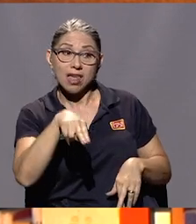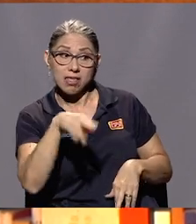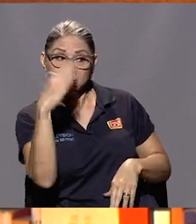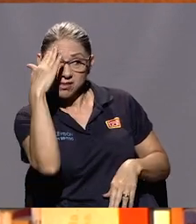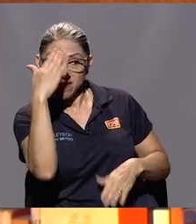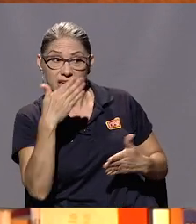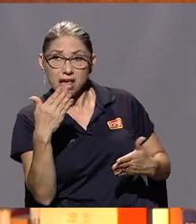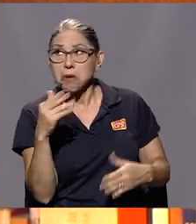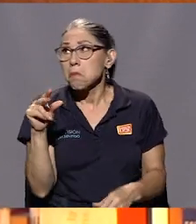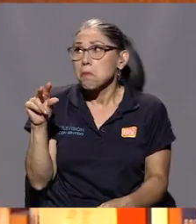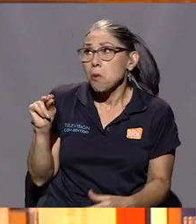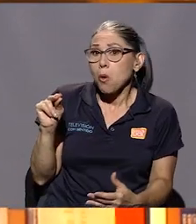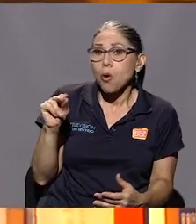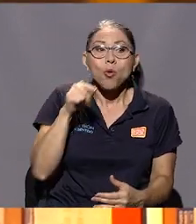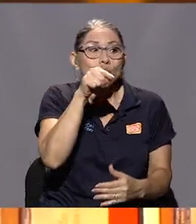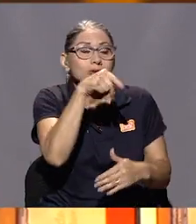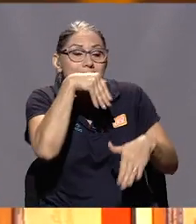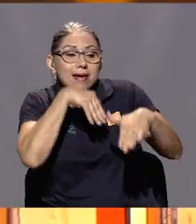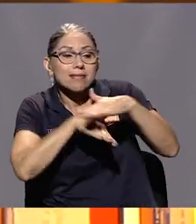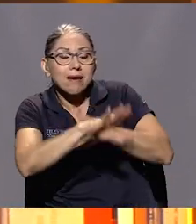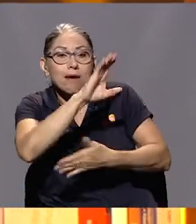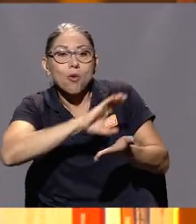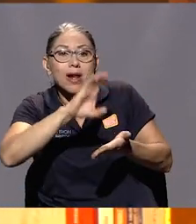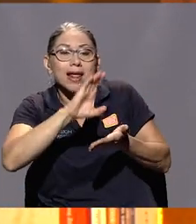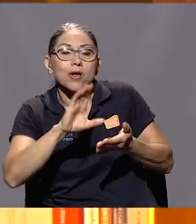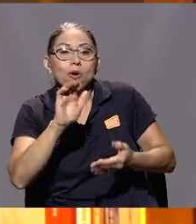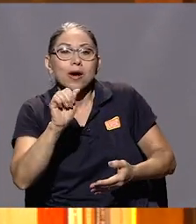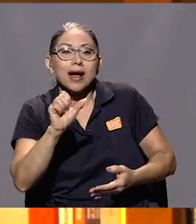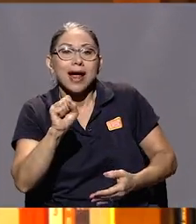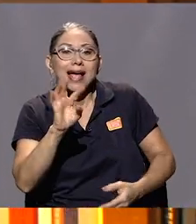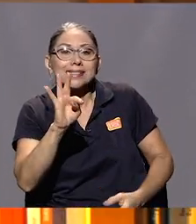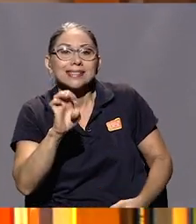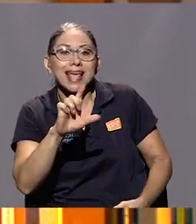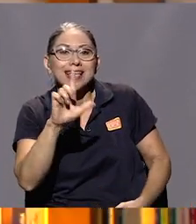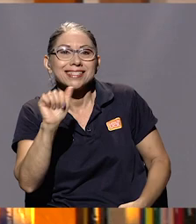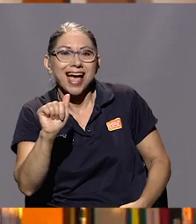¿sabes cuál va a ser? Y digo, no, el que vas a entrar a Castella.